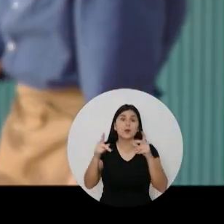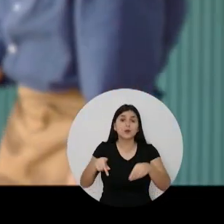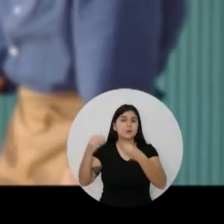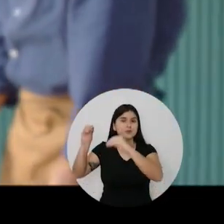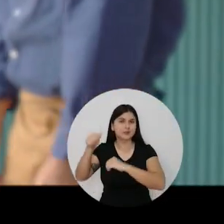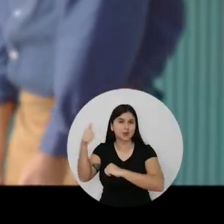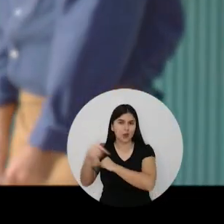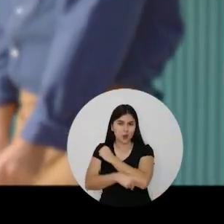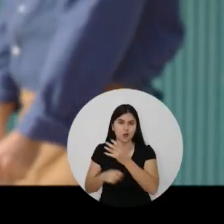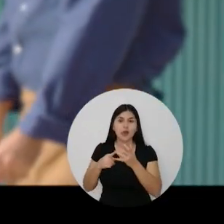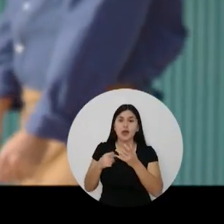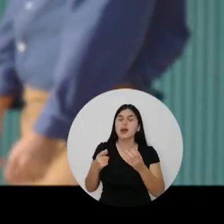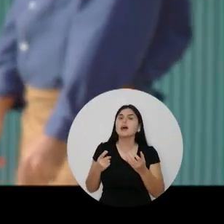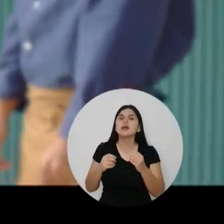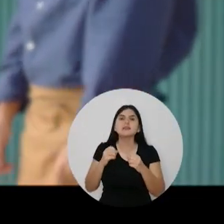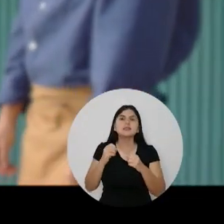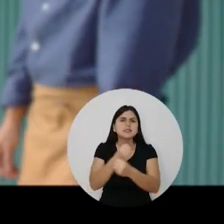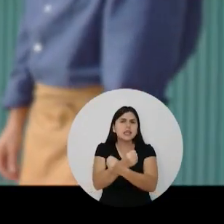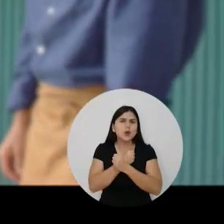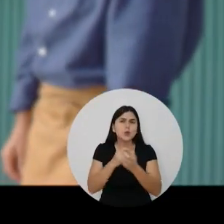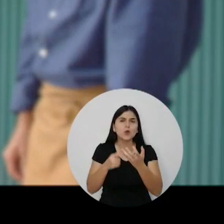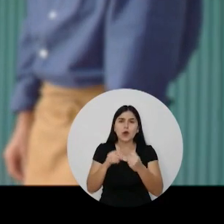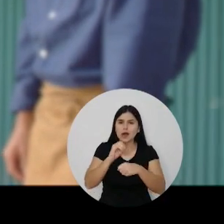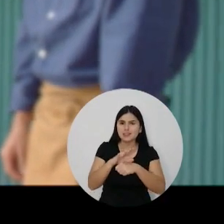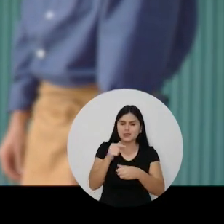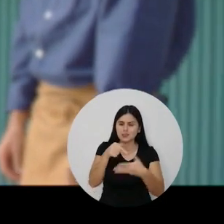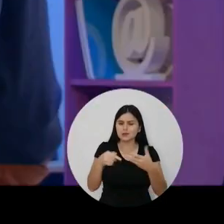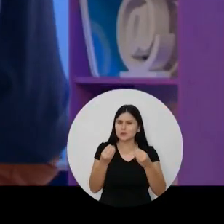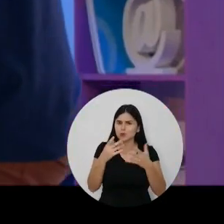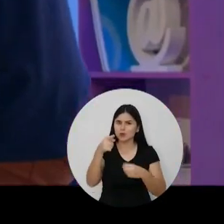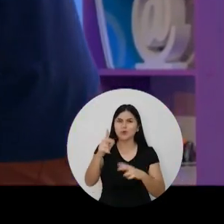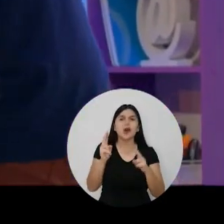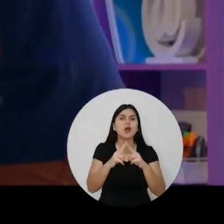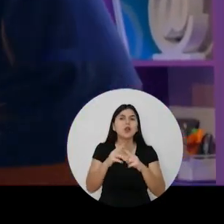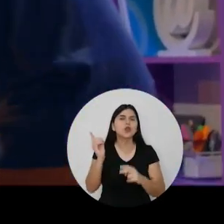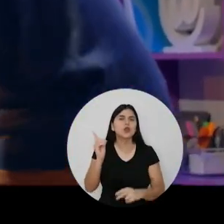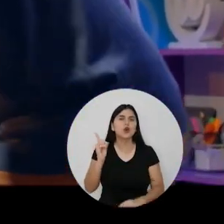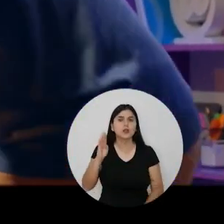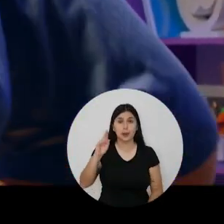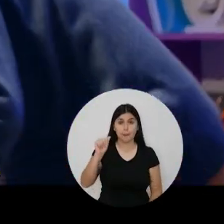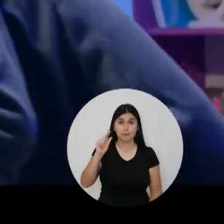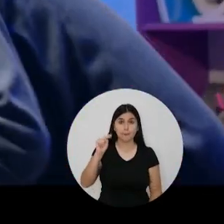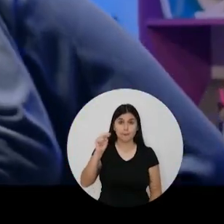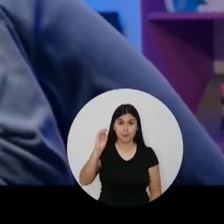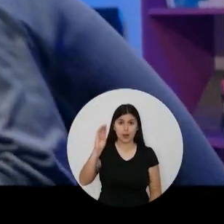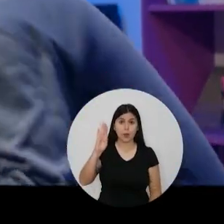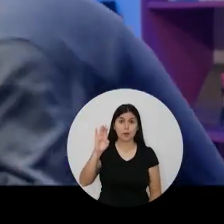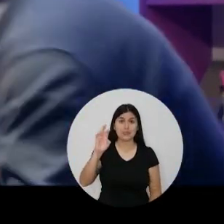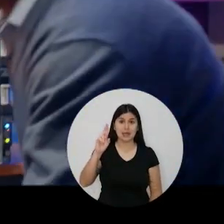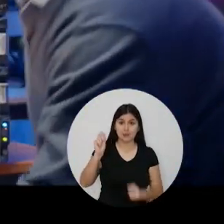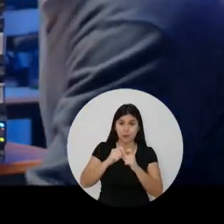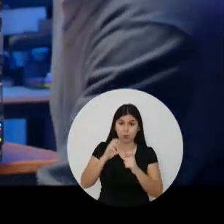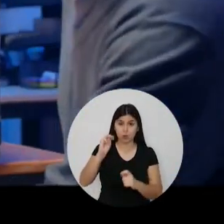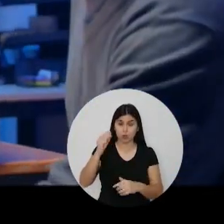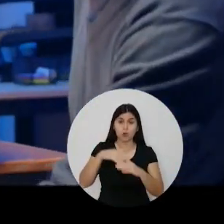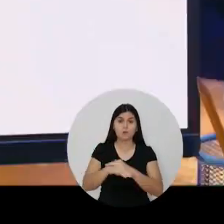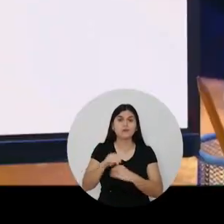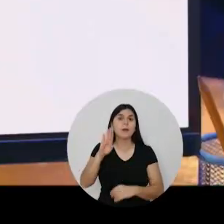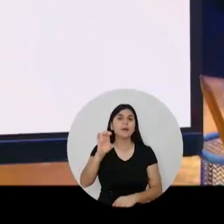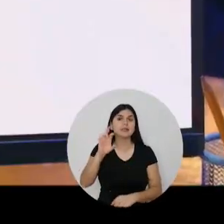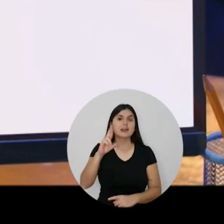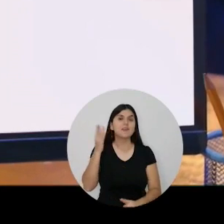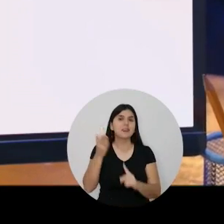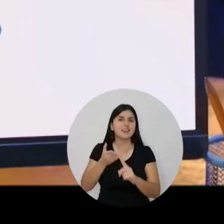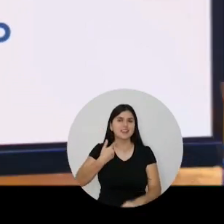digitales, apoyo al exportador, seguros, asesoría y mucho más. Conozca más en BancoBCR.com